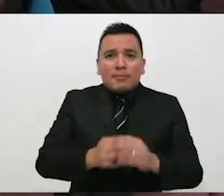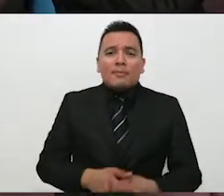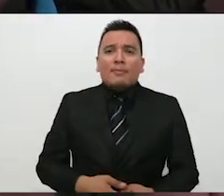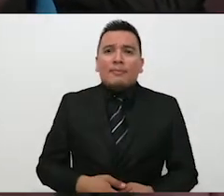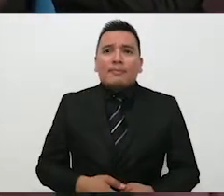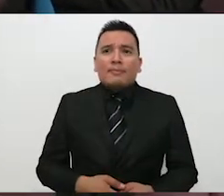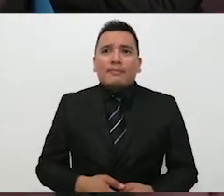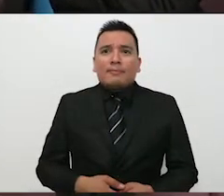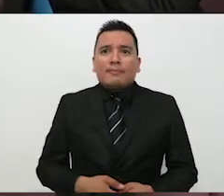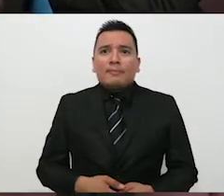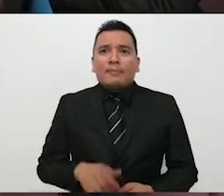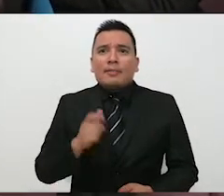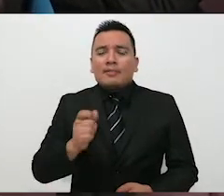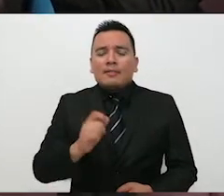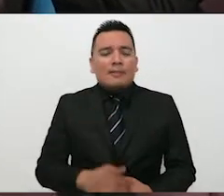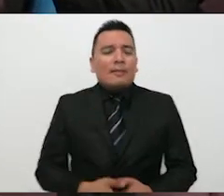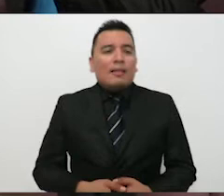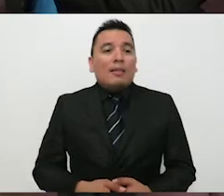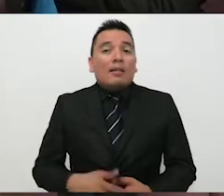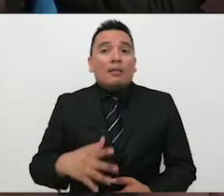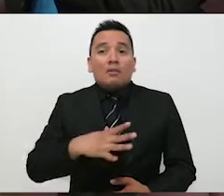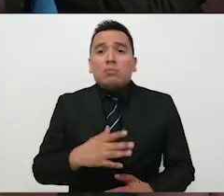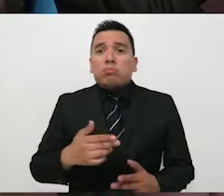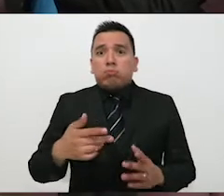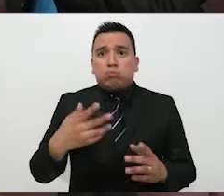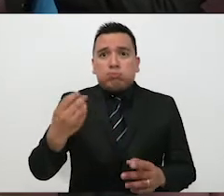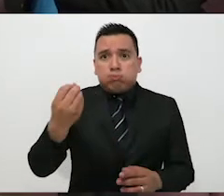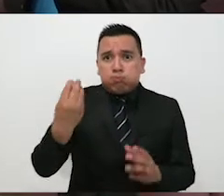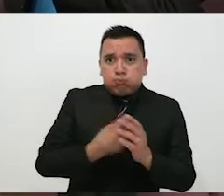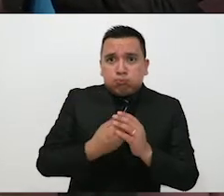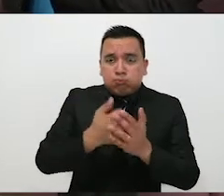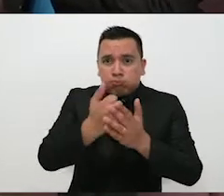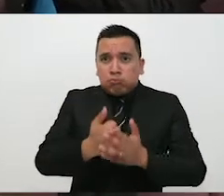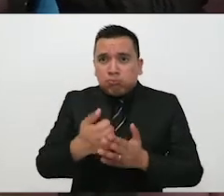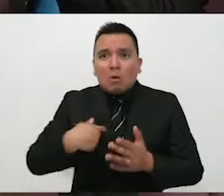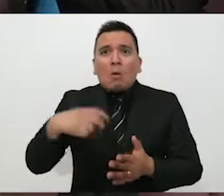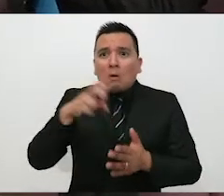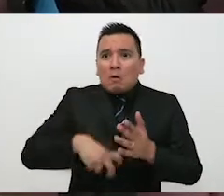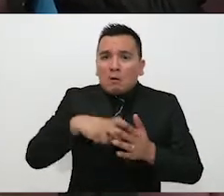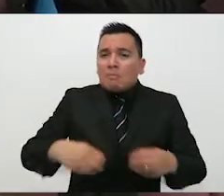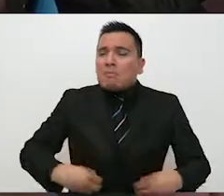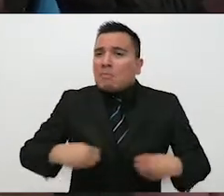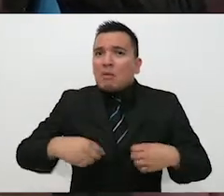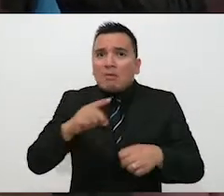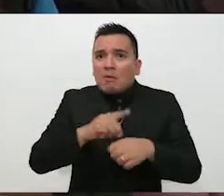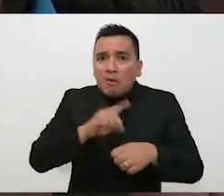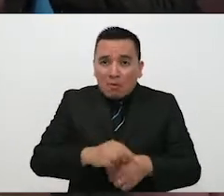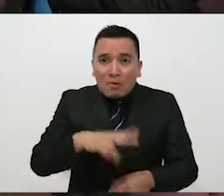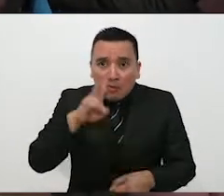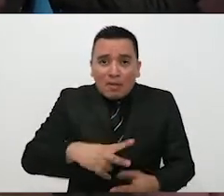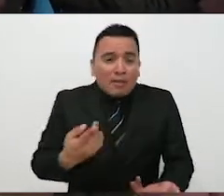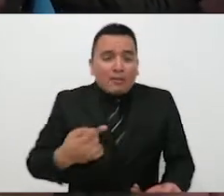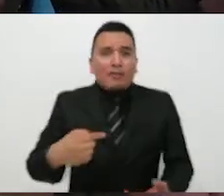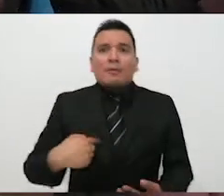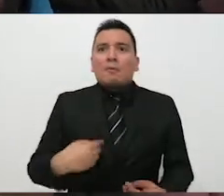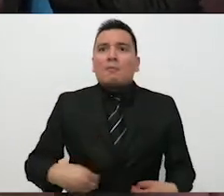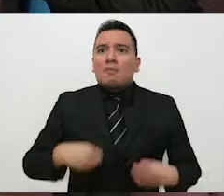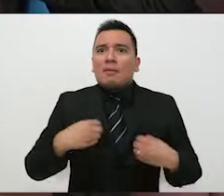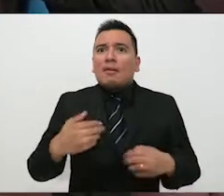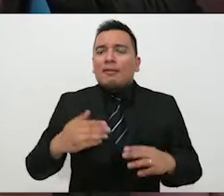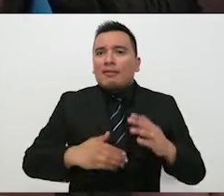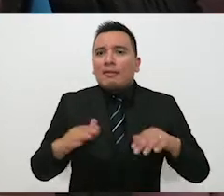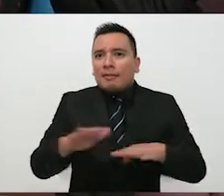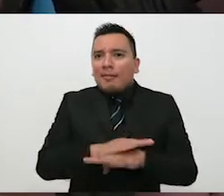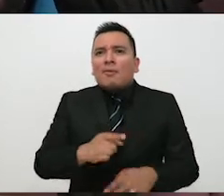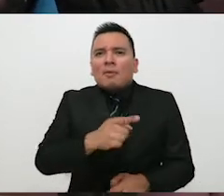que realmente este tipo de talleres ayudan a cambiarte en la vida cotidiana. Así es. decir, a tu forma de ver la vida. ¿Qué